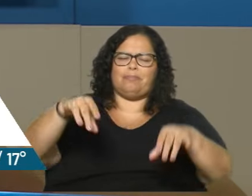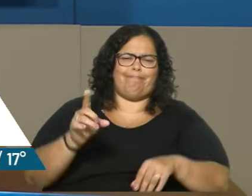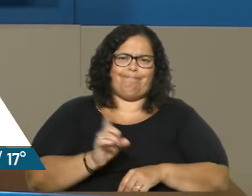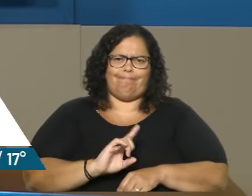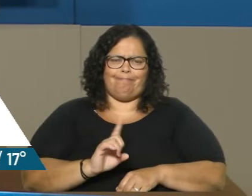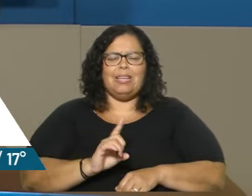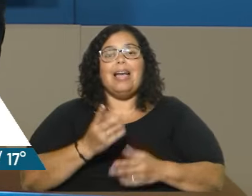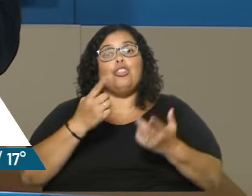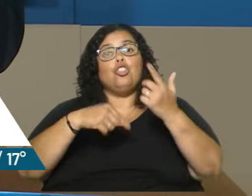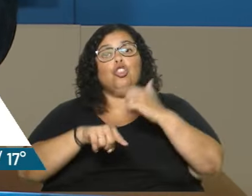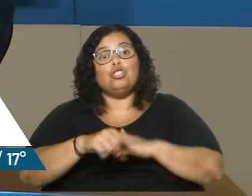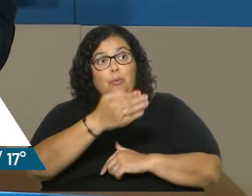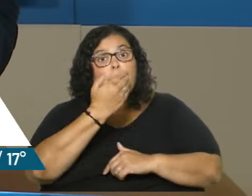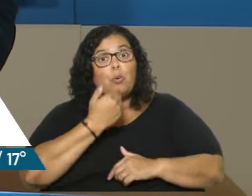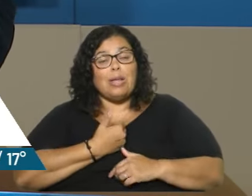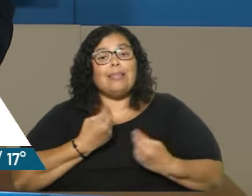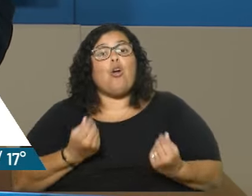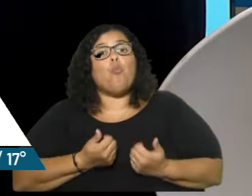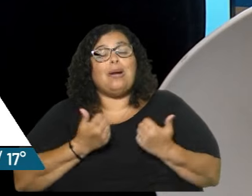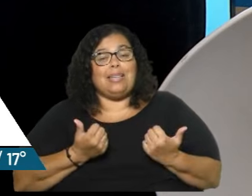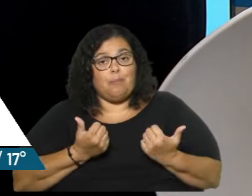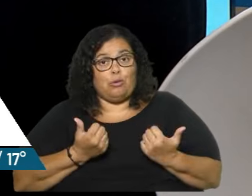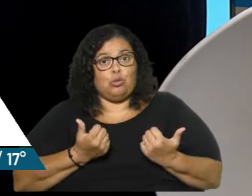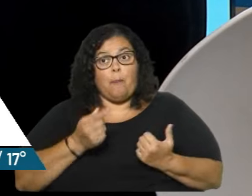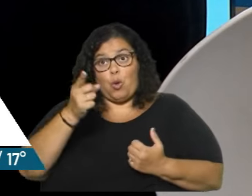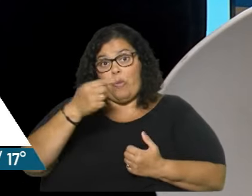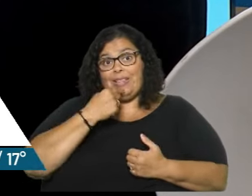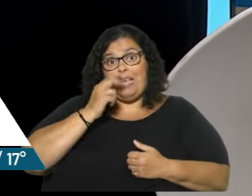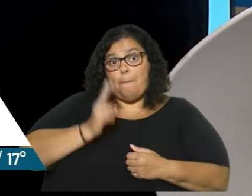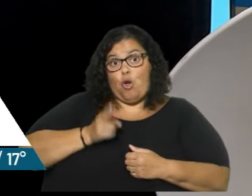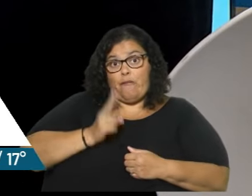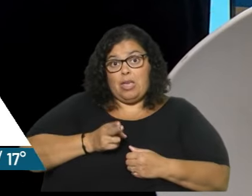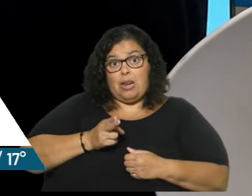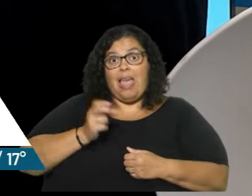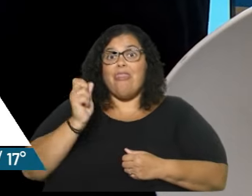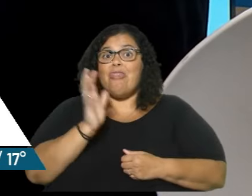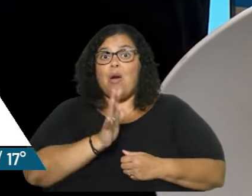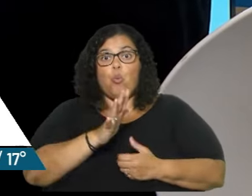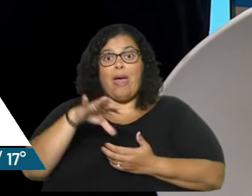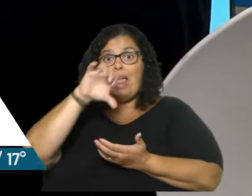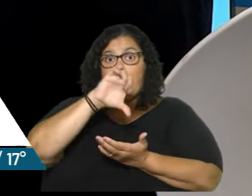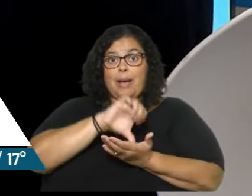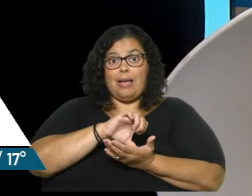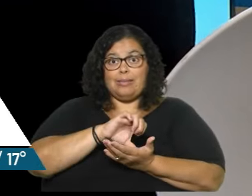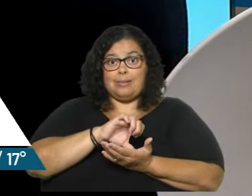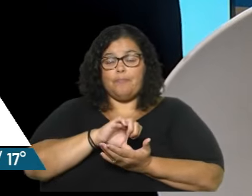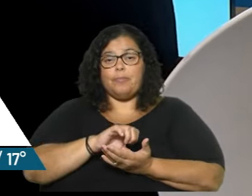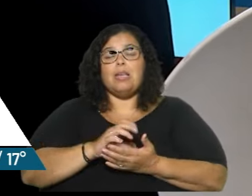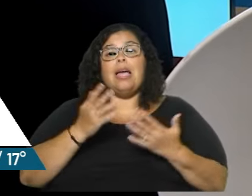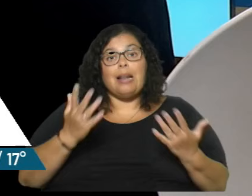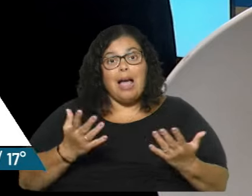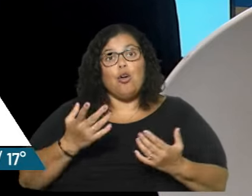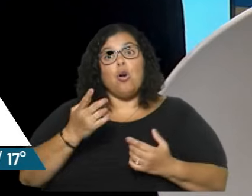con préstamos? amerita... porque la idea de ustedes es prohibir el endeudamiento del país. Claro, pues es un endeudamiento contumás, Leonardo. Si